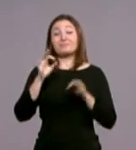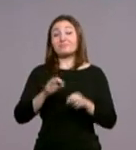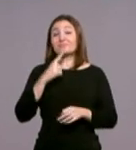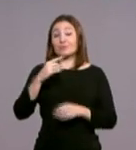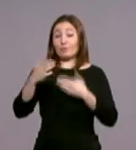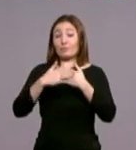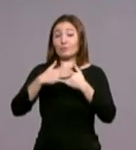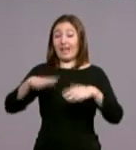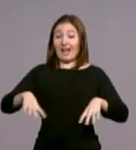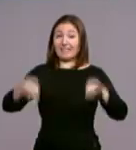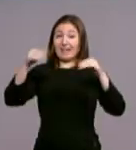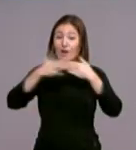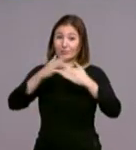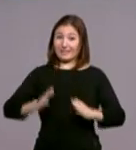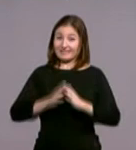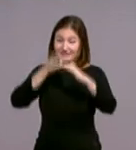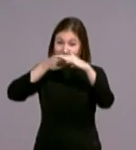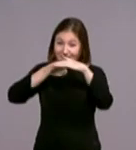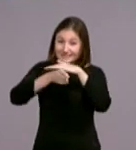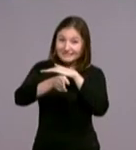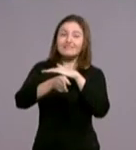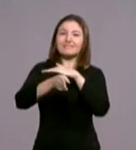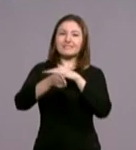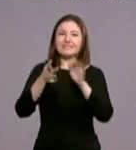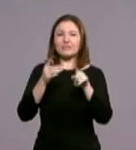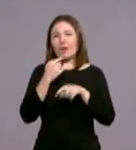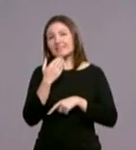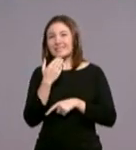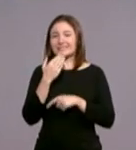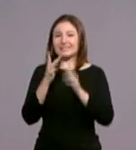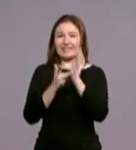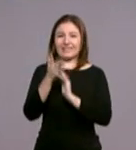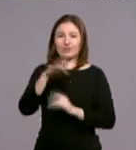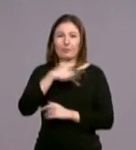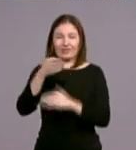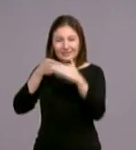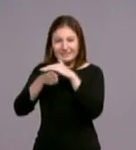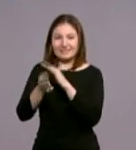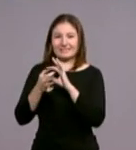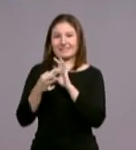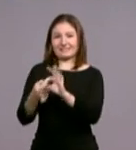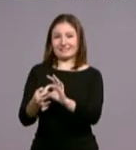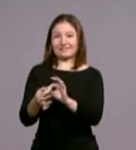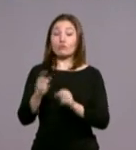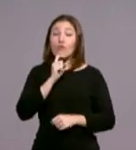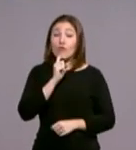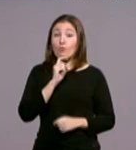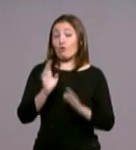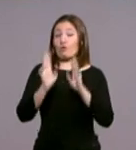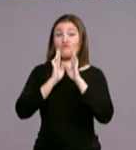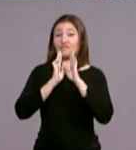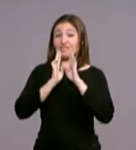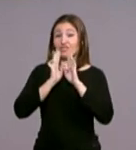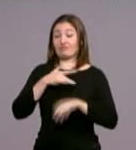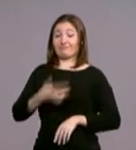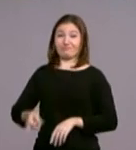catedral, este año, de la misericordia, pasar por Cristo que perdona, para poder participar del perdón, con el sacramento de la confesión. Y así la